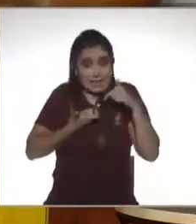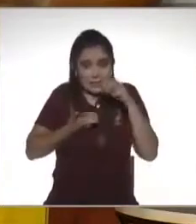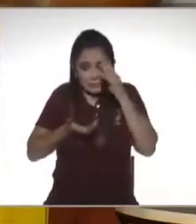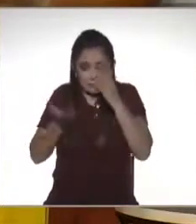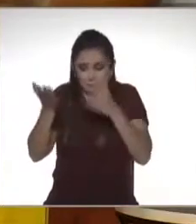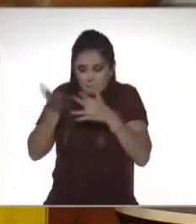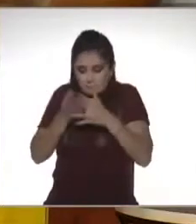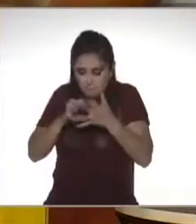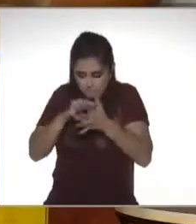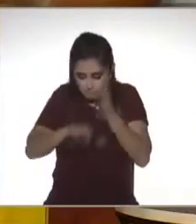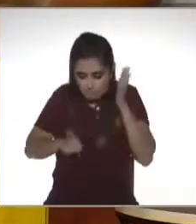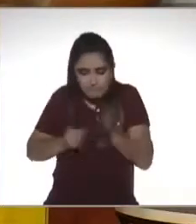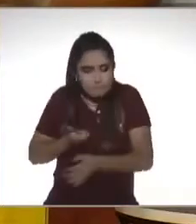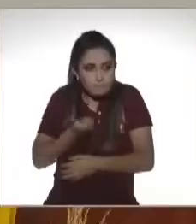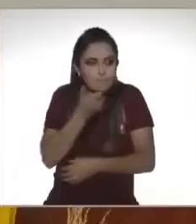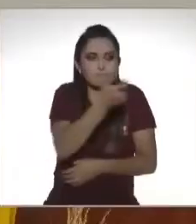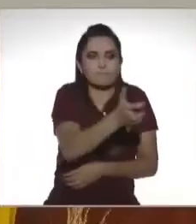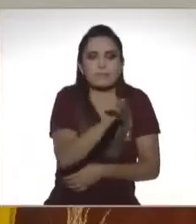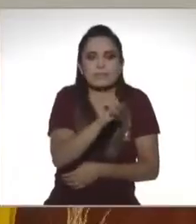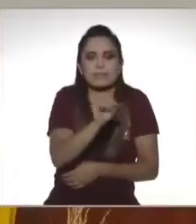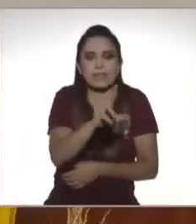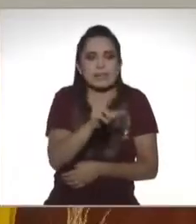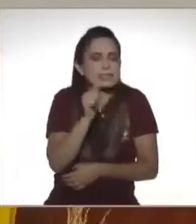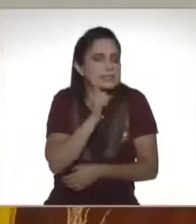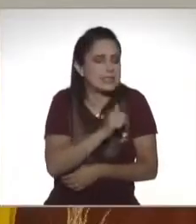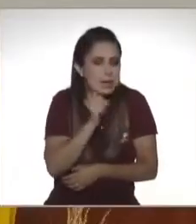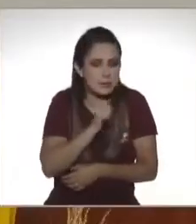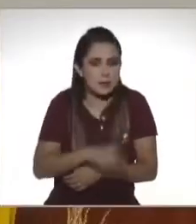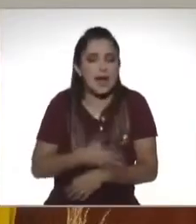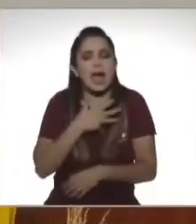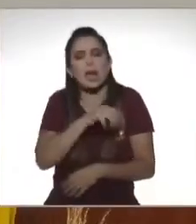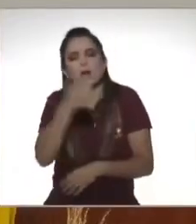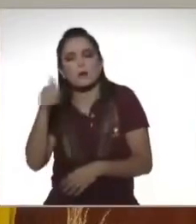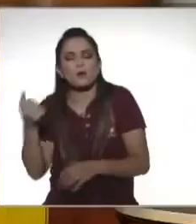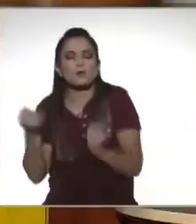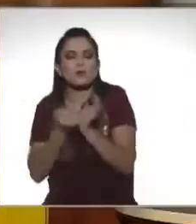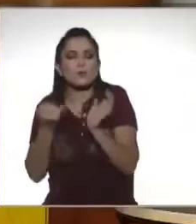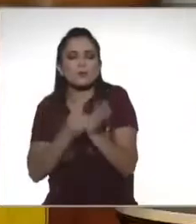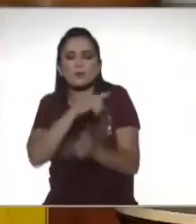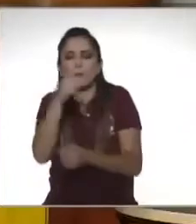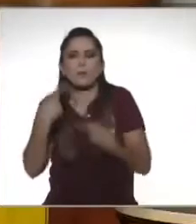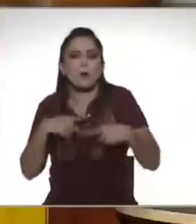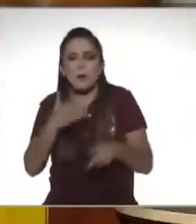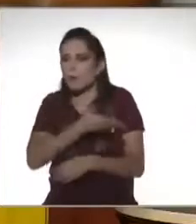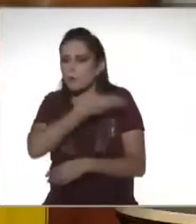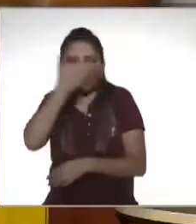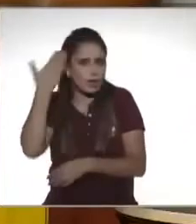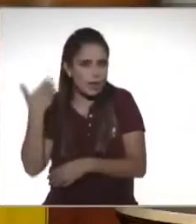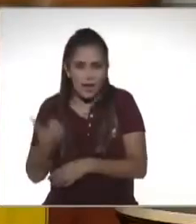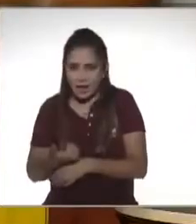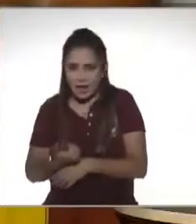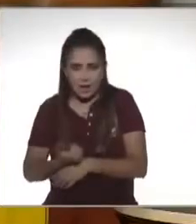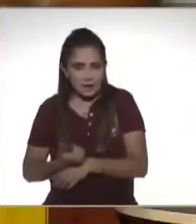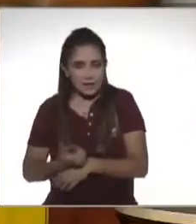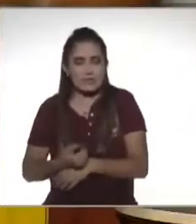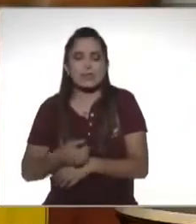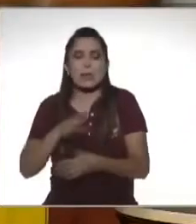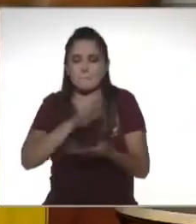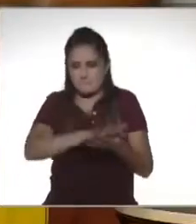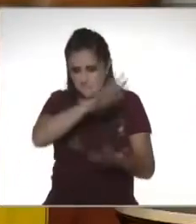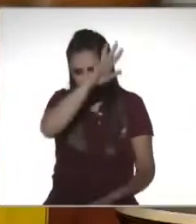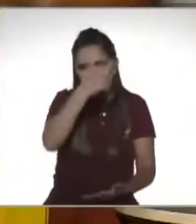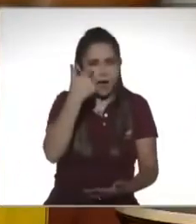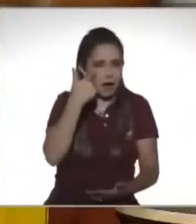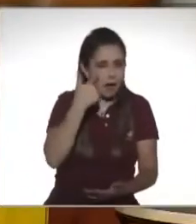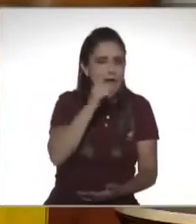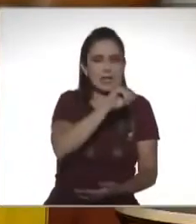pagar el impuesto de la renta. Pero hay otros impuestos que no son tan comunes. justamente como tú lo señalabas, los más comunes son